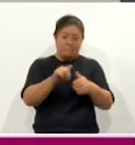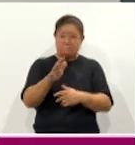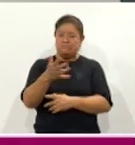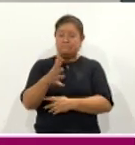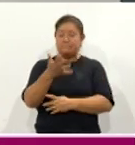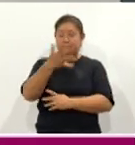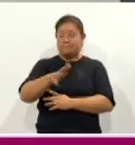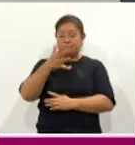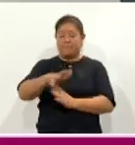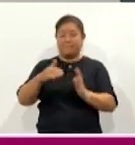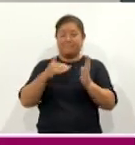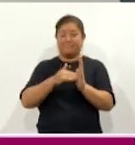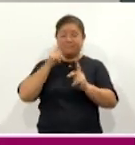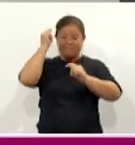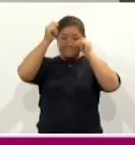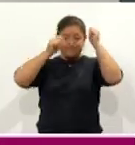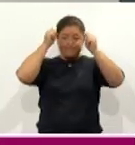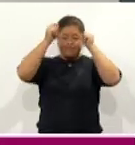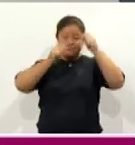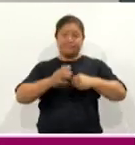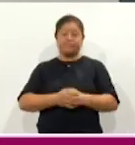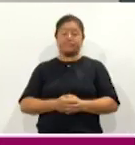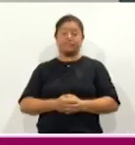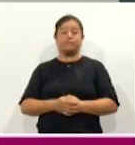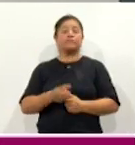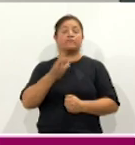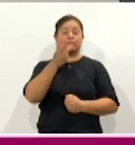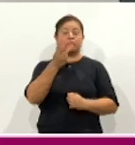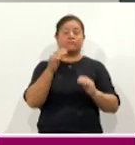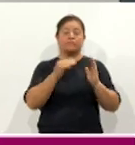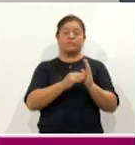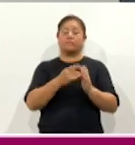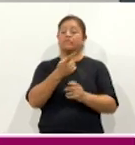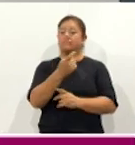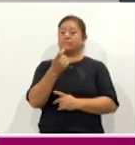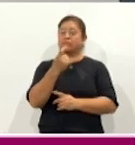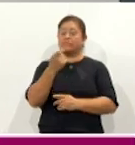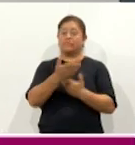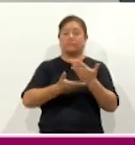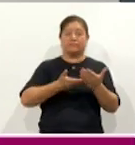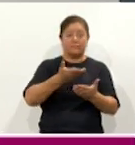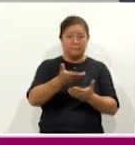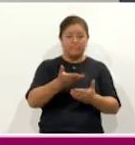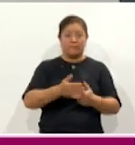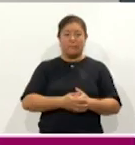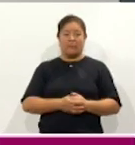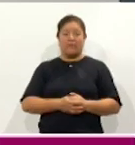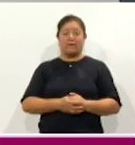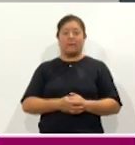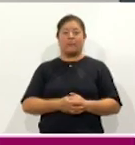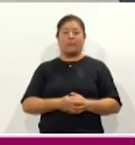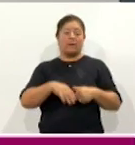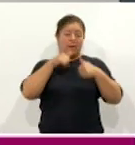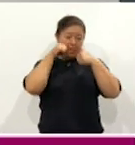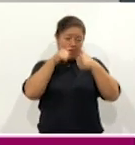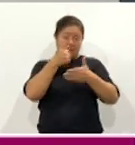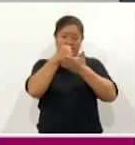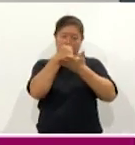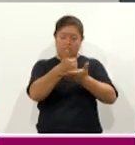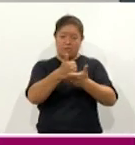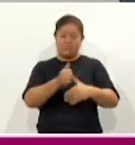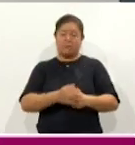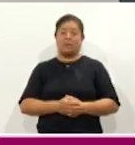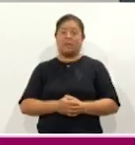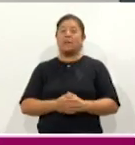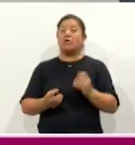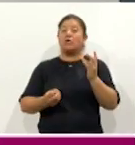turistas en más de 3.100 servicios de asistencia. Con